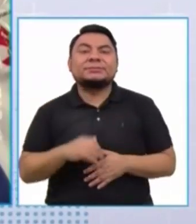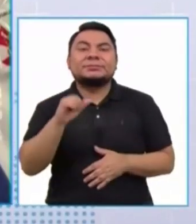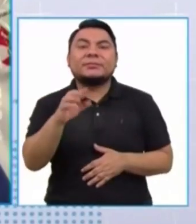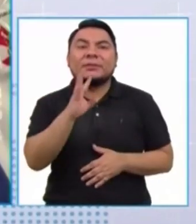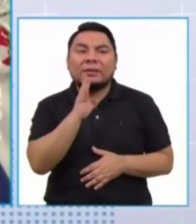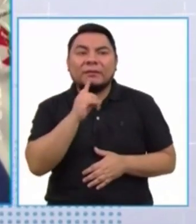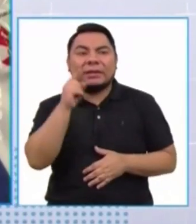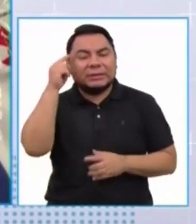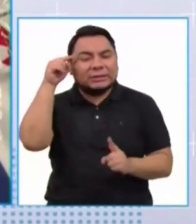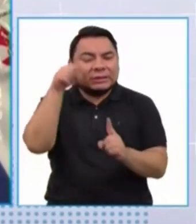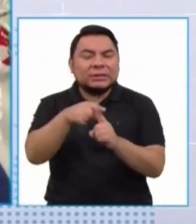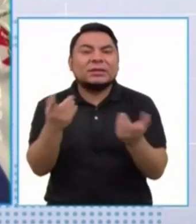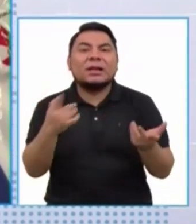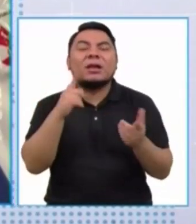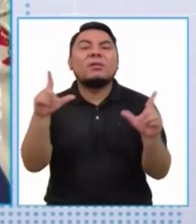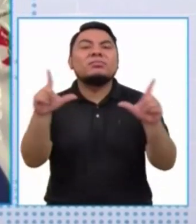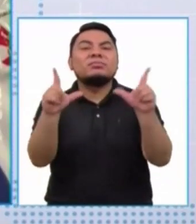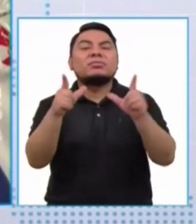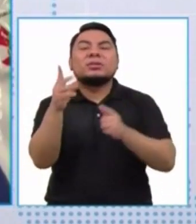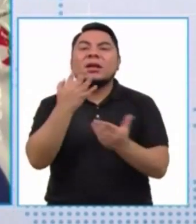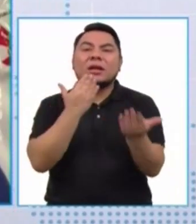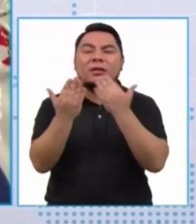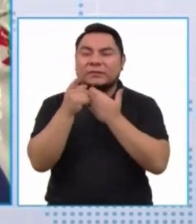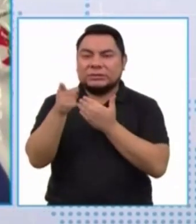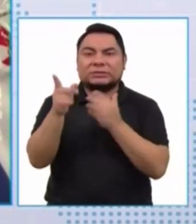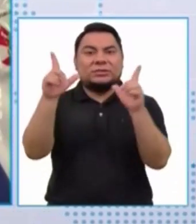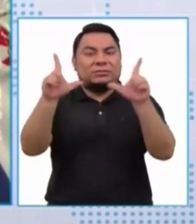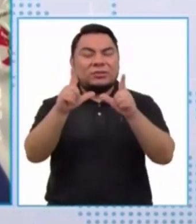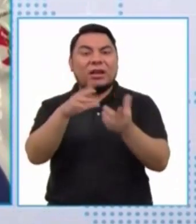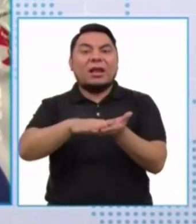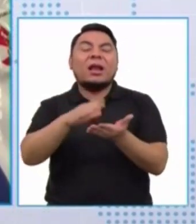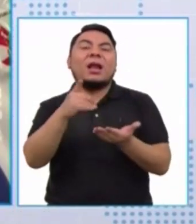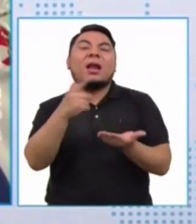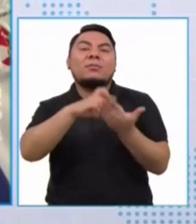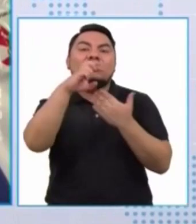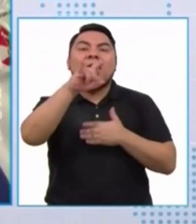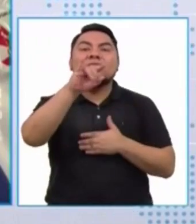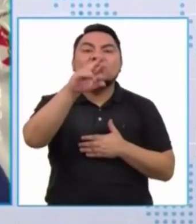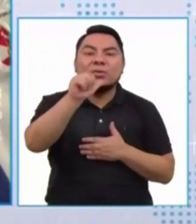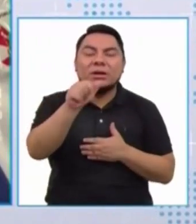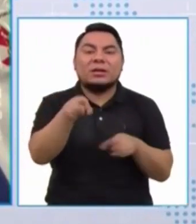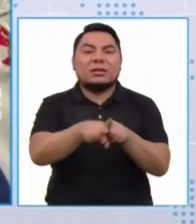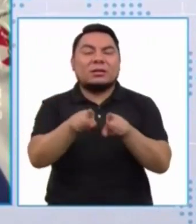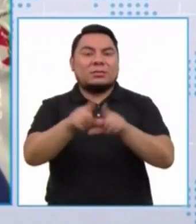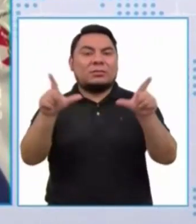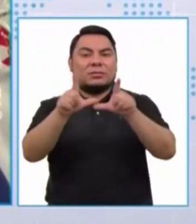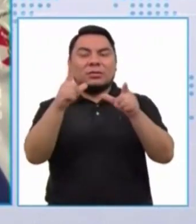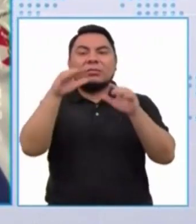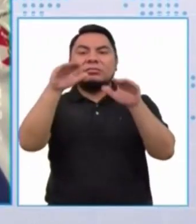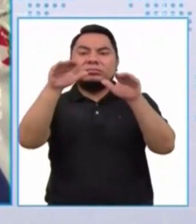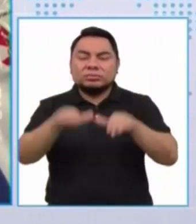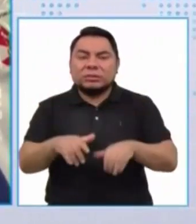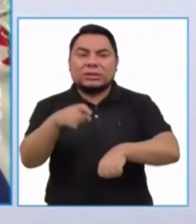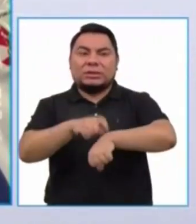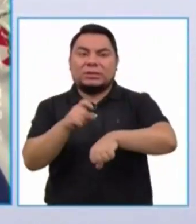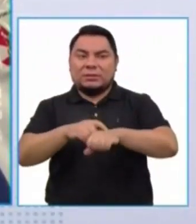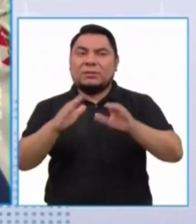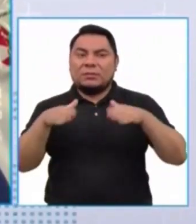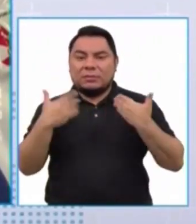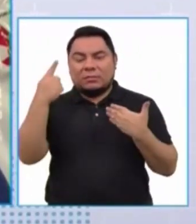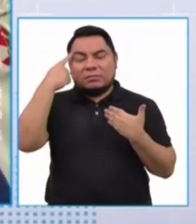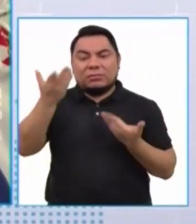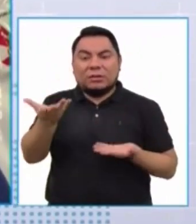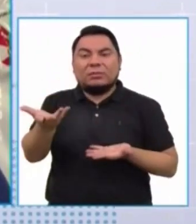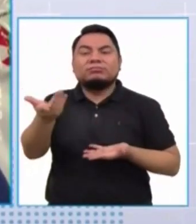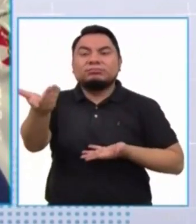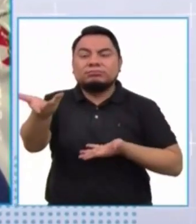Y hablar específicamente ya de los programas que ustedes impulsan, ¿no? El programa Aurora, por ejemplo, el tema de reducir los tiempos para las